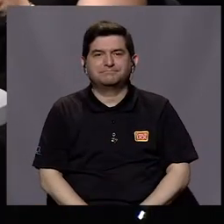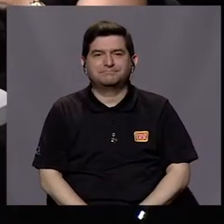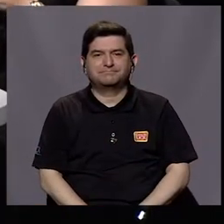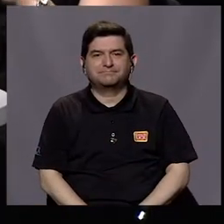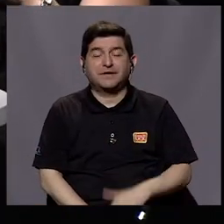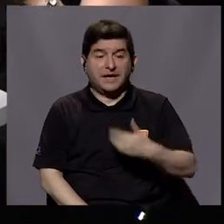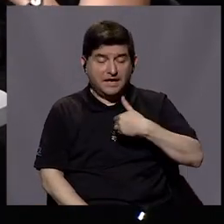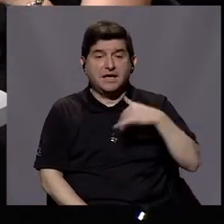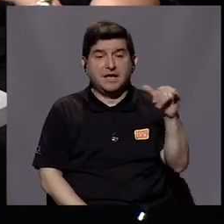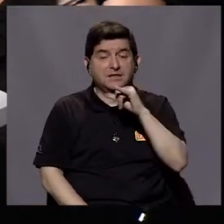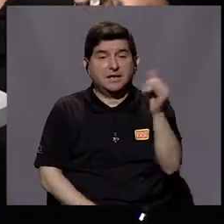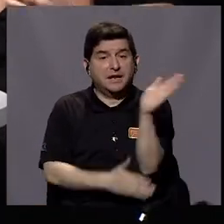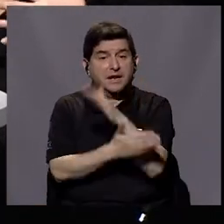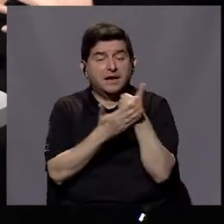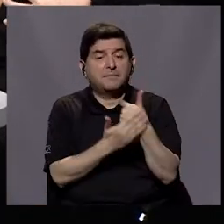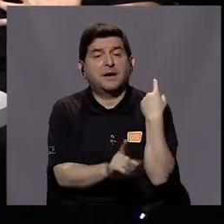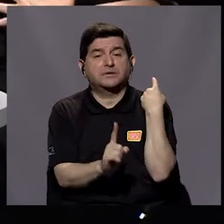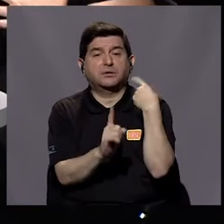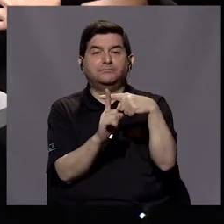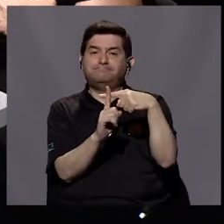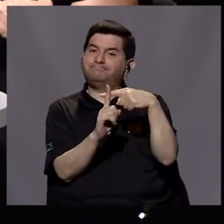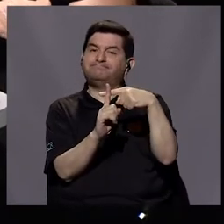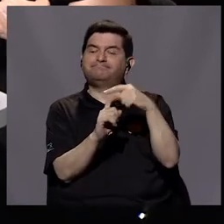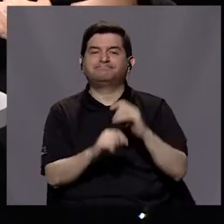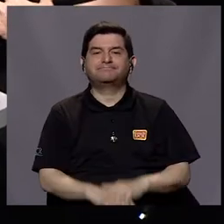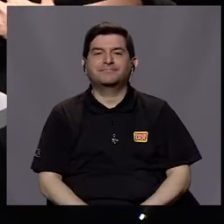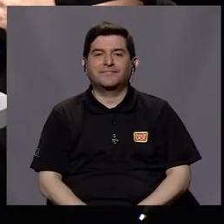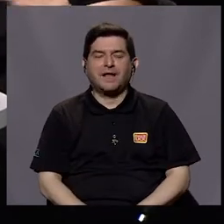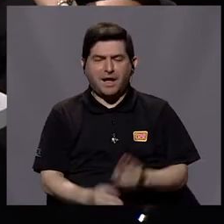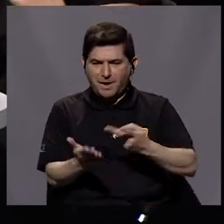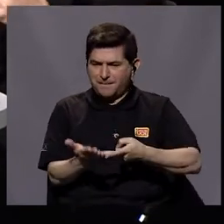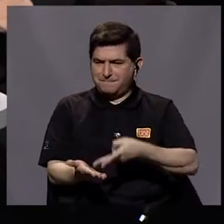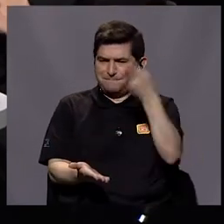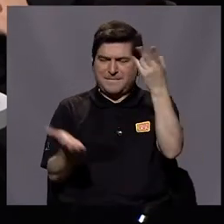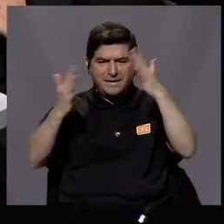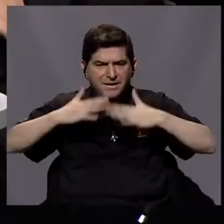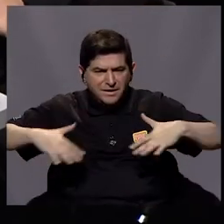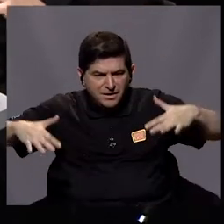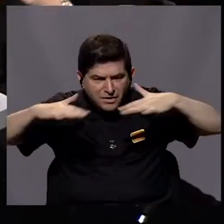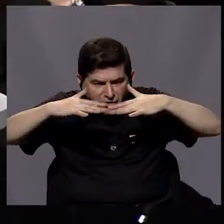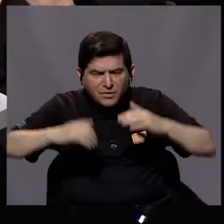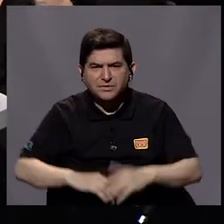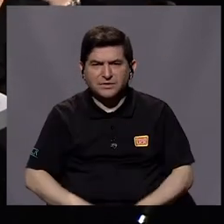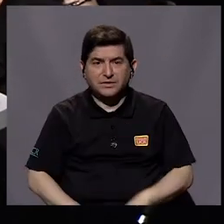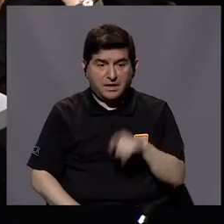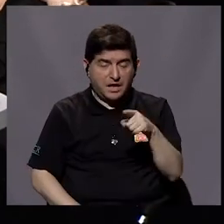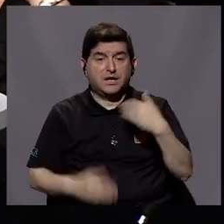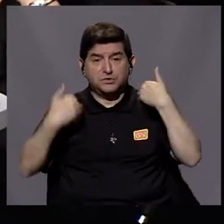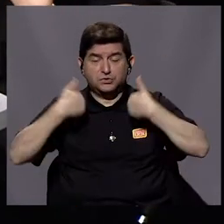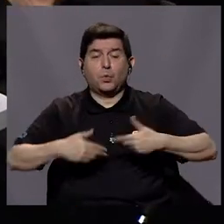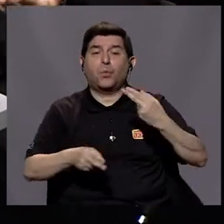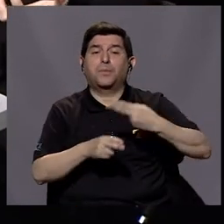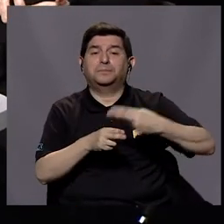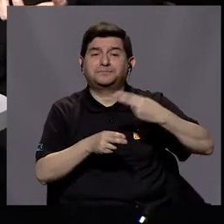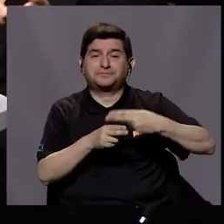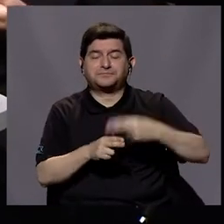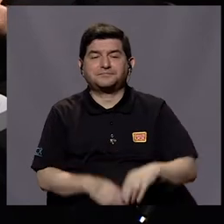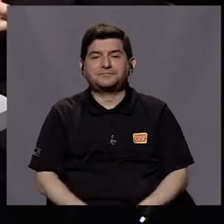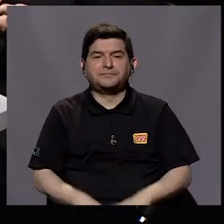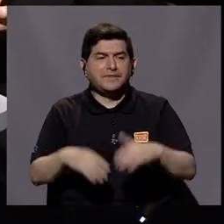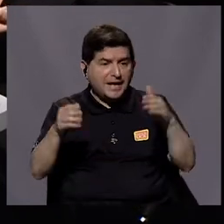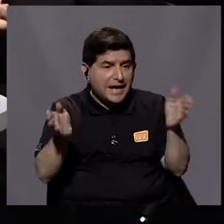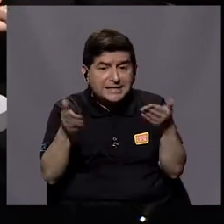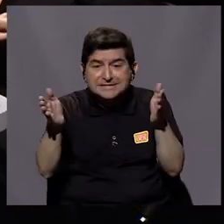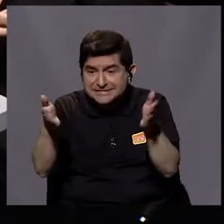Entonces, y tenemos también la parte positiva, ¿verdad? Cómo el enriquecimiento ambiental, que eso es lo que los humanos llamamos